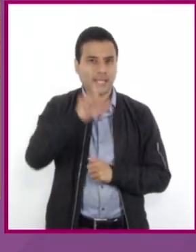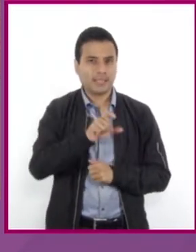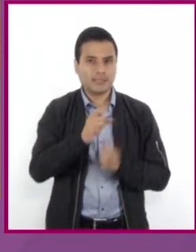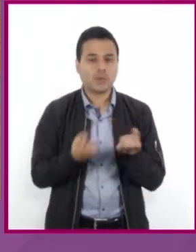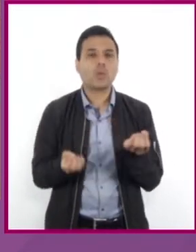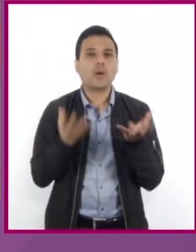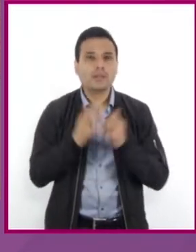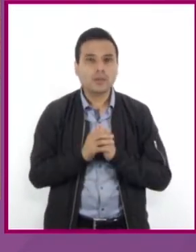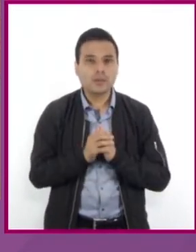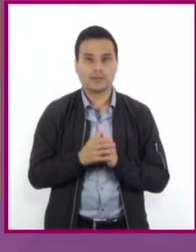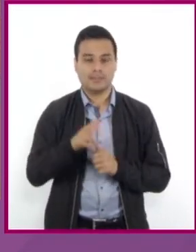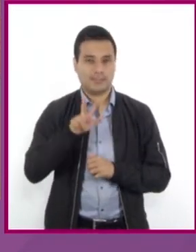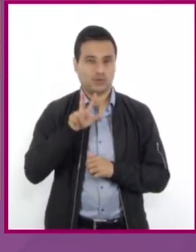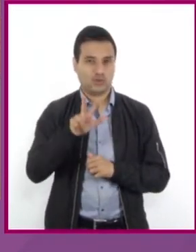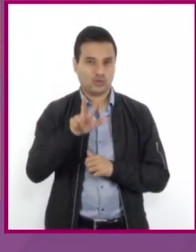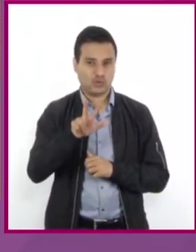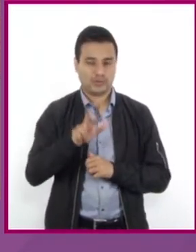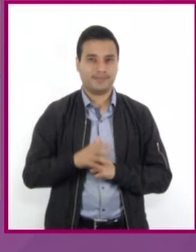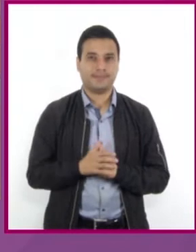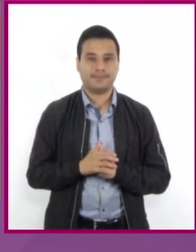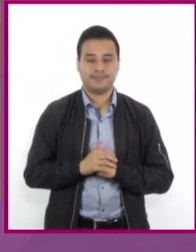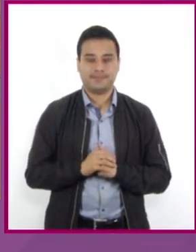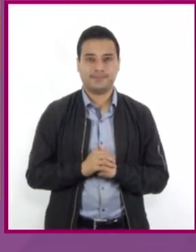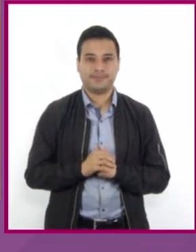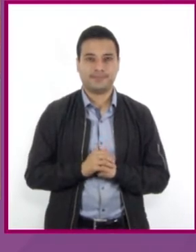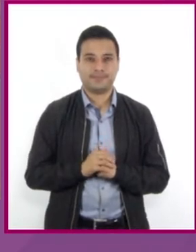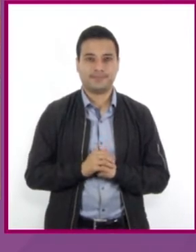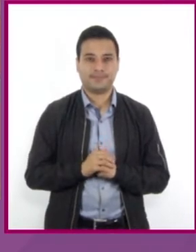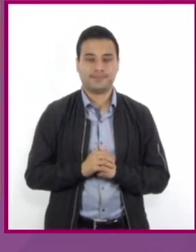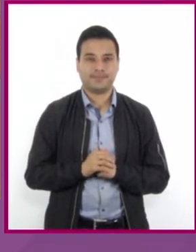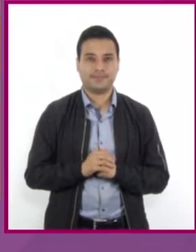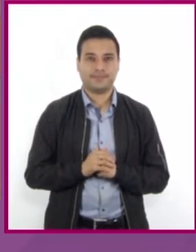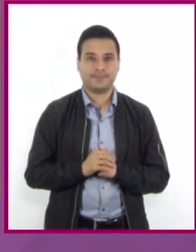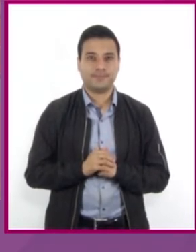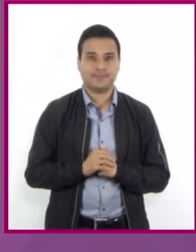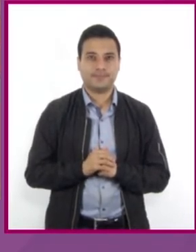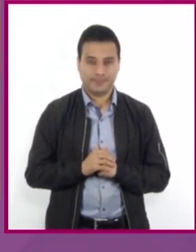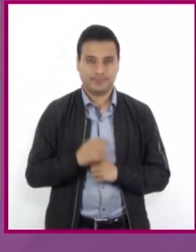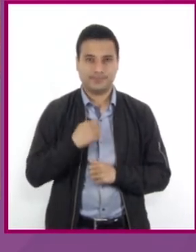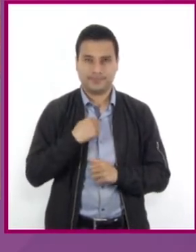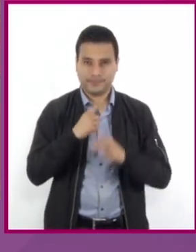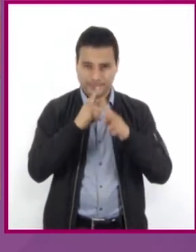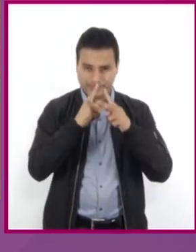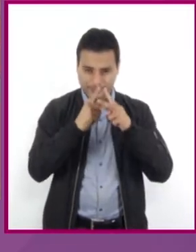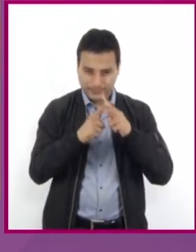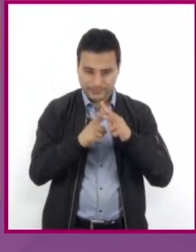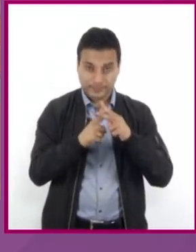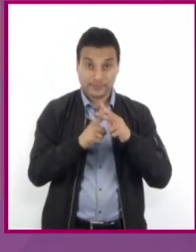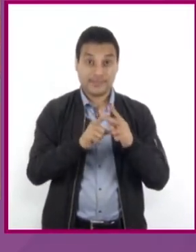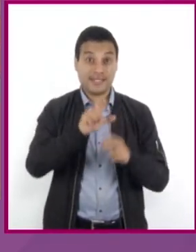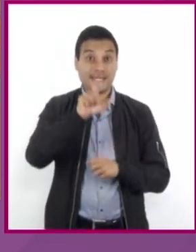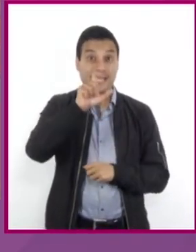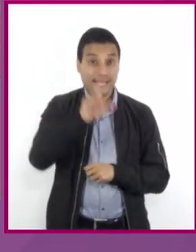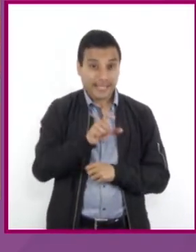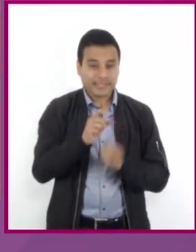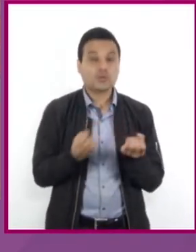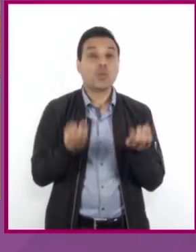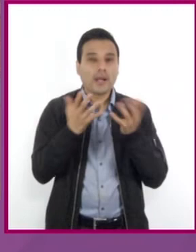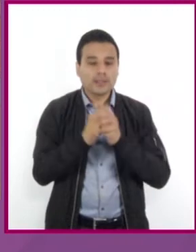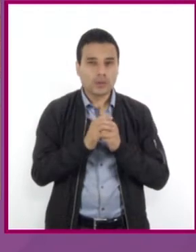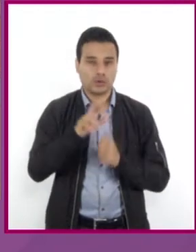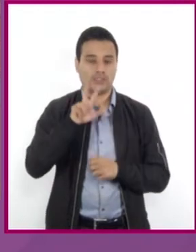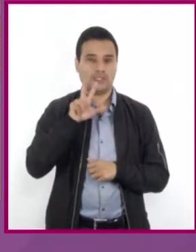igual a 18. La solución del sistema es X igual a 18,